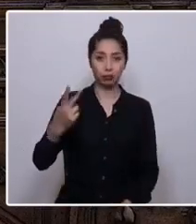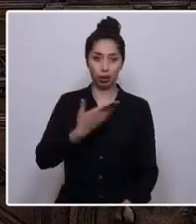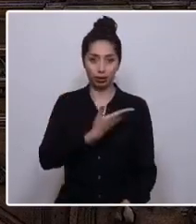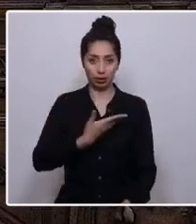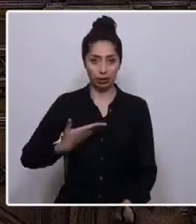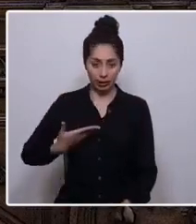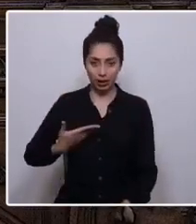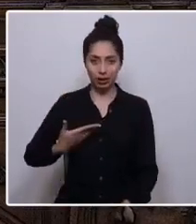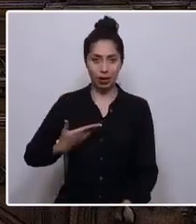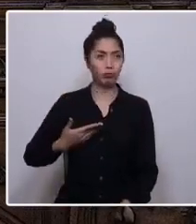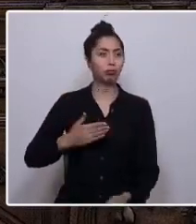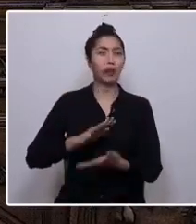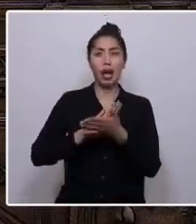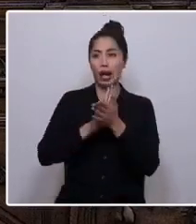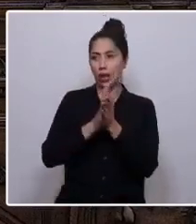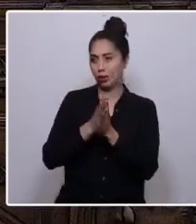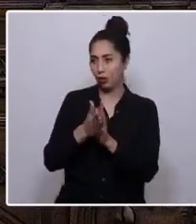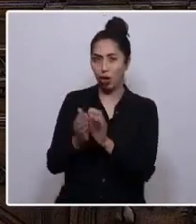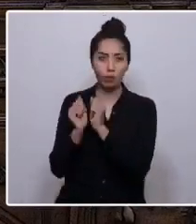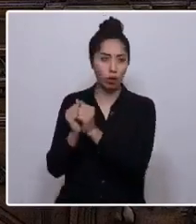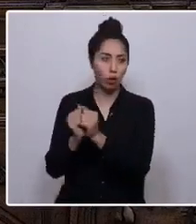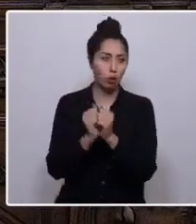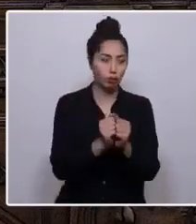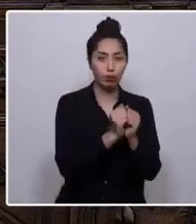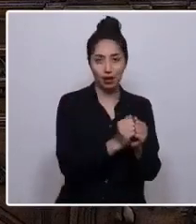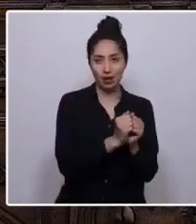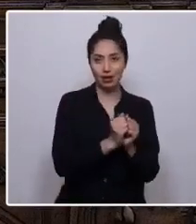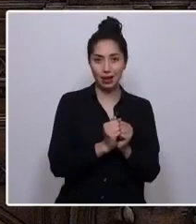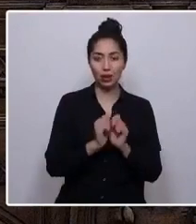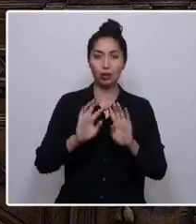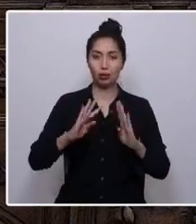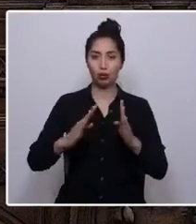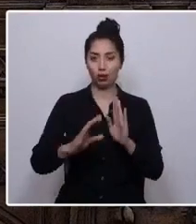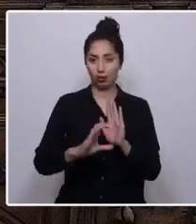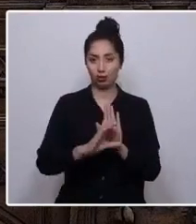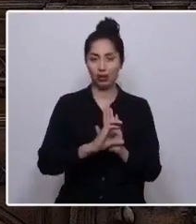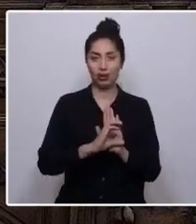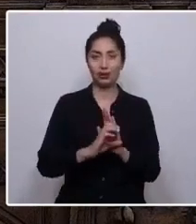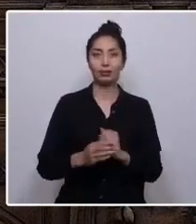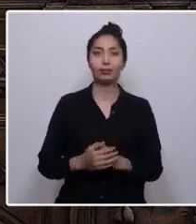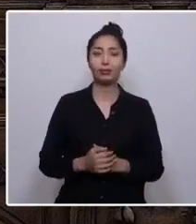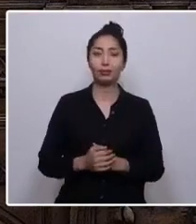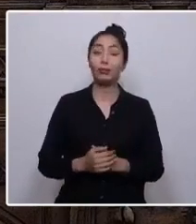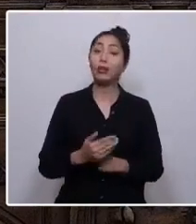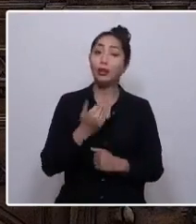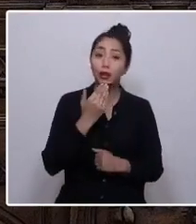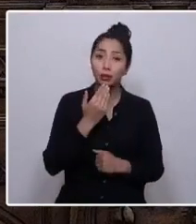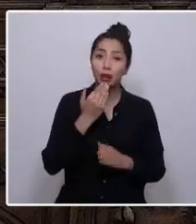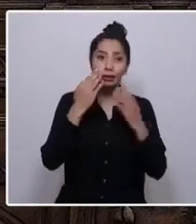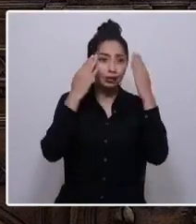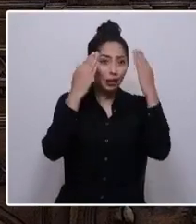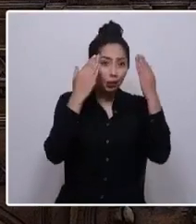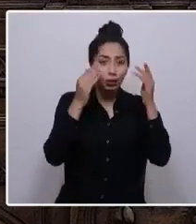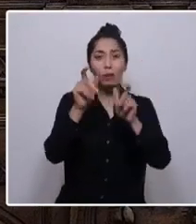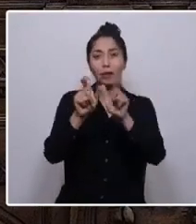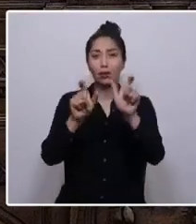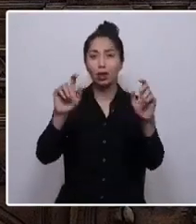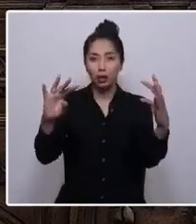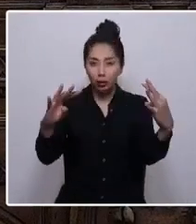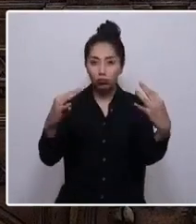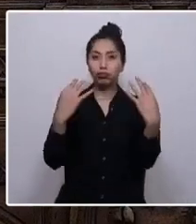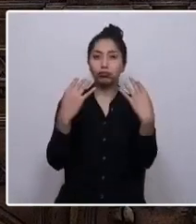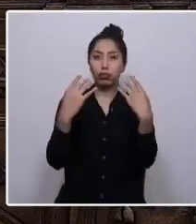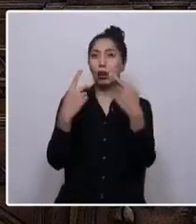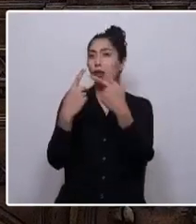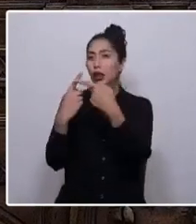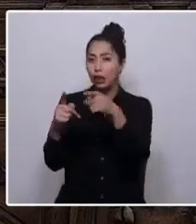y a todos mis compañeros y compañeras constituyentes, y también a quienes nos escuchan a través de distintos